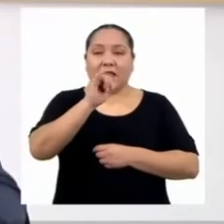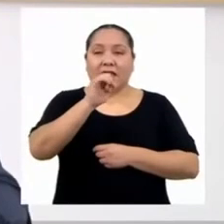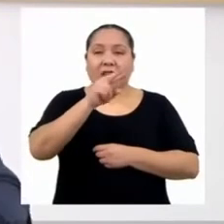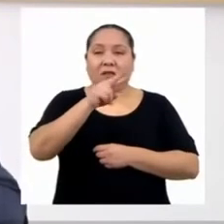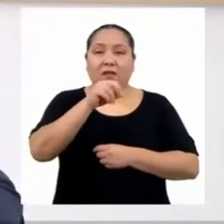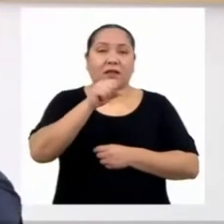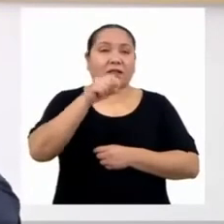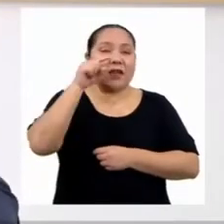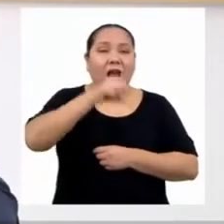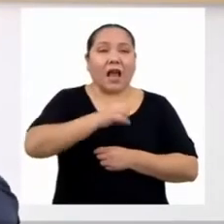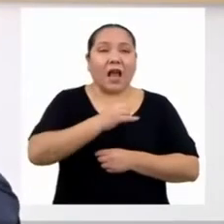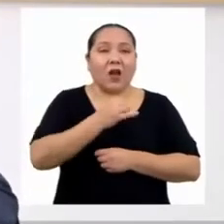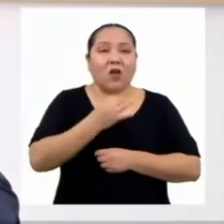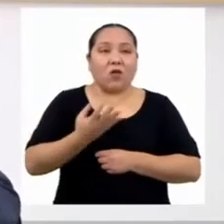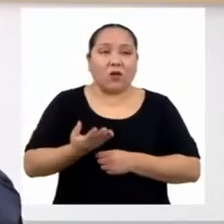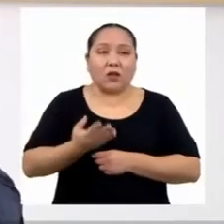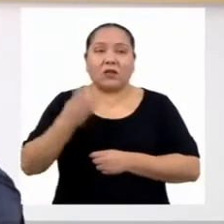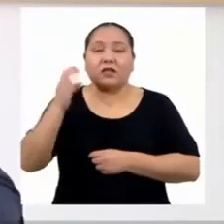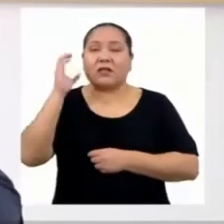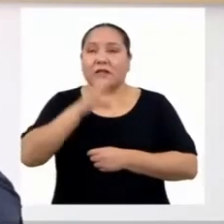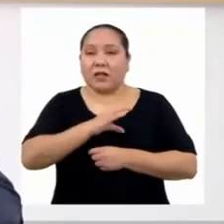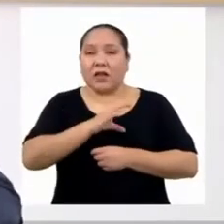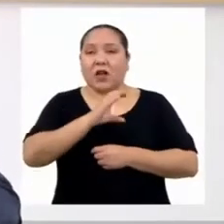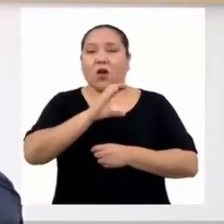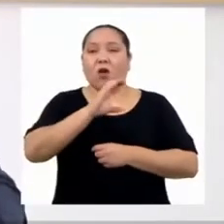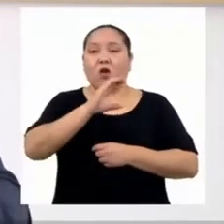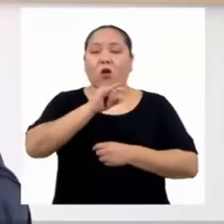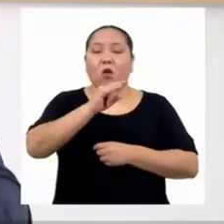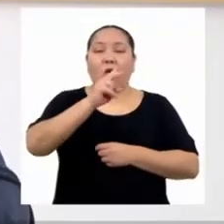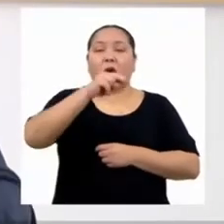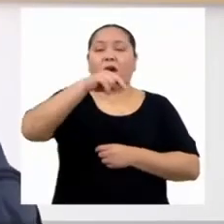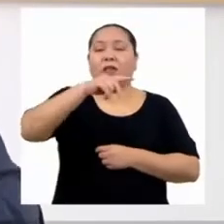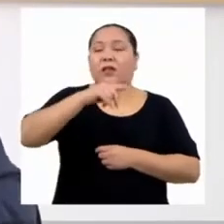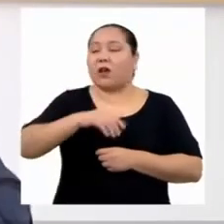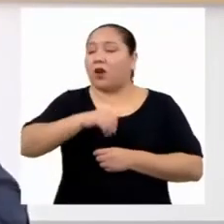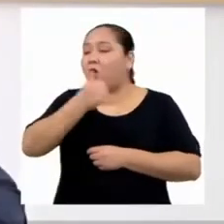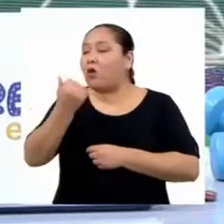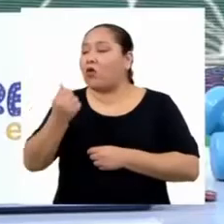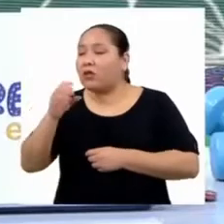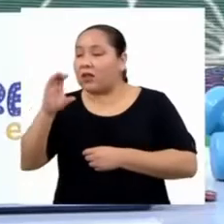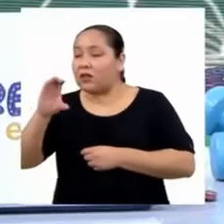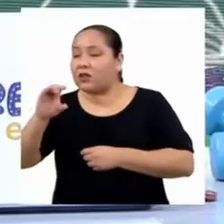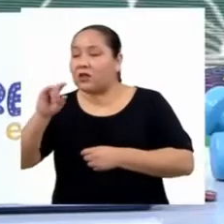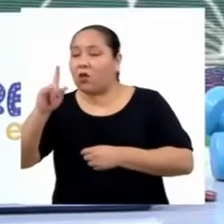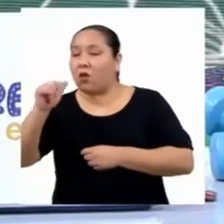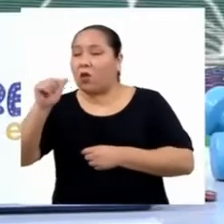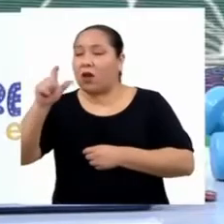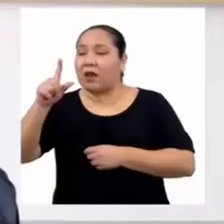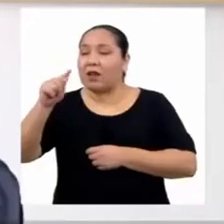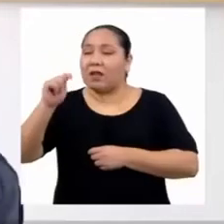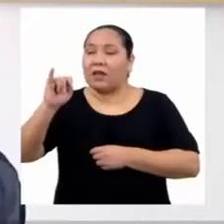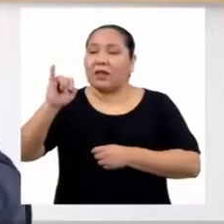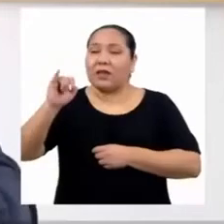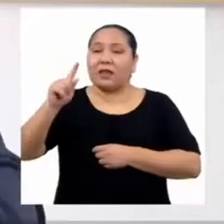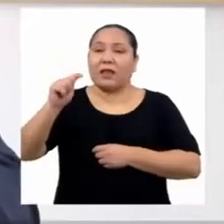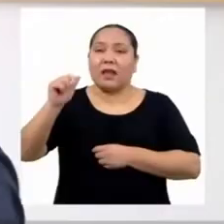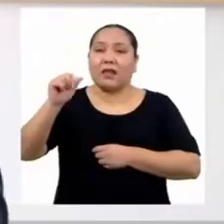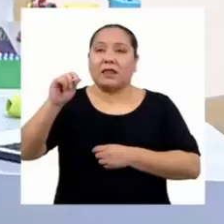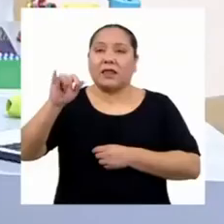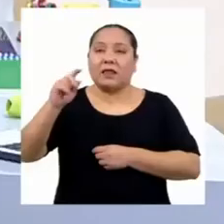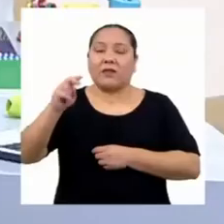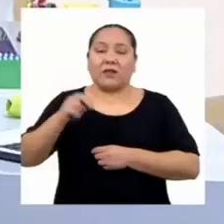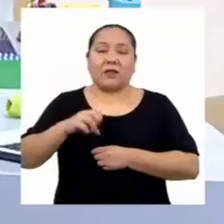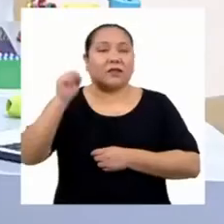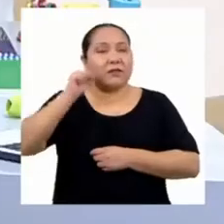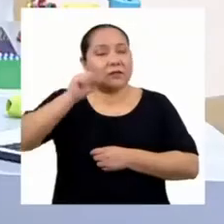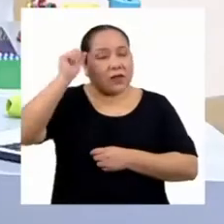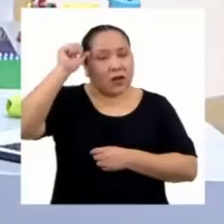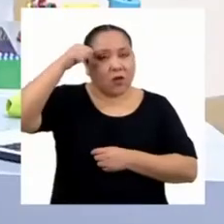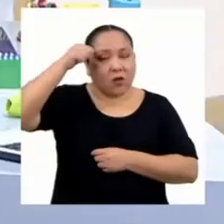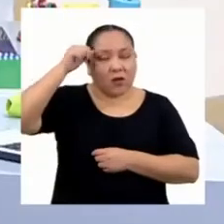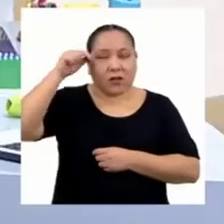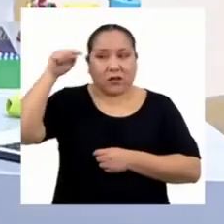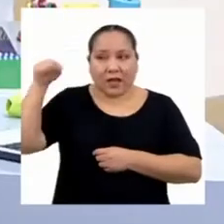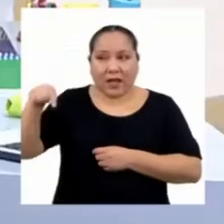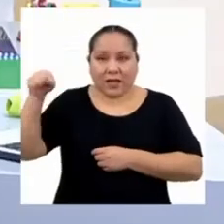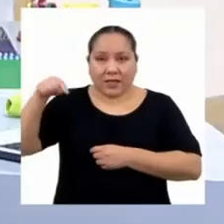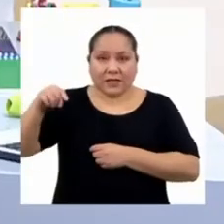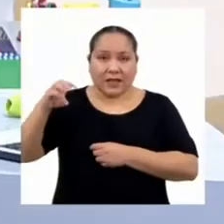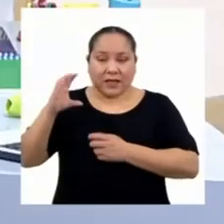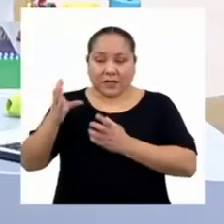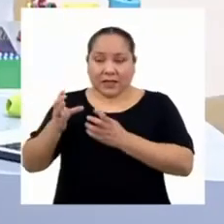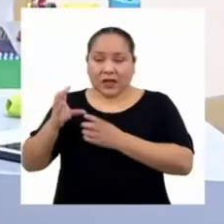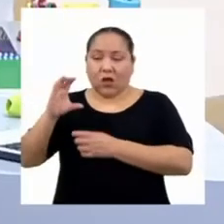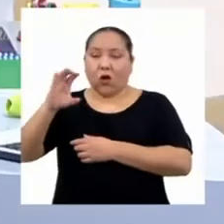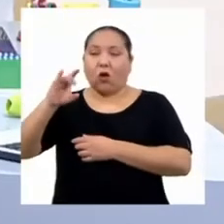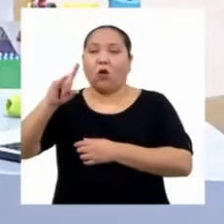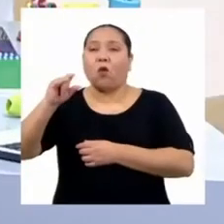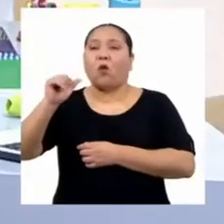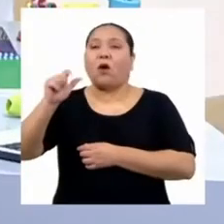son cuantitativas, como dices, pero hay otras llamadas cualitativas. ¡Las recuerdo! Cuéntanos. Las variables cualitativas son